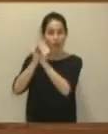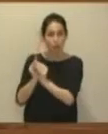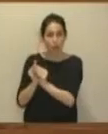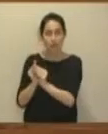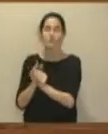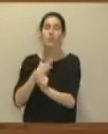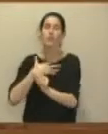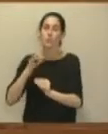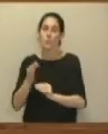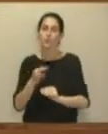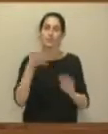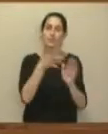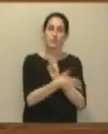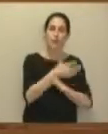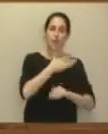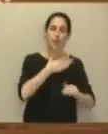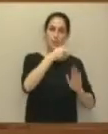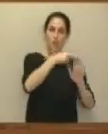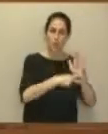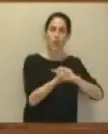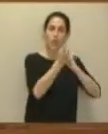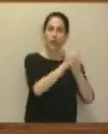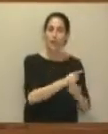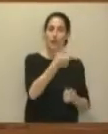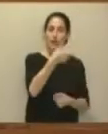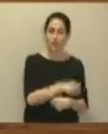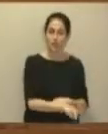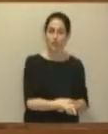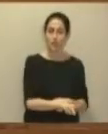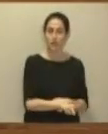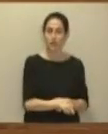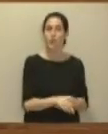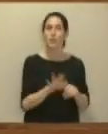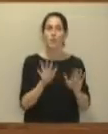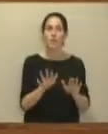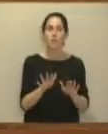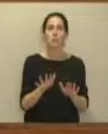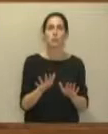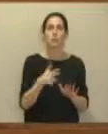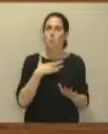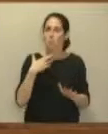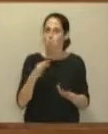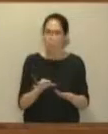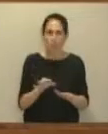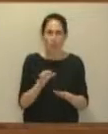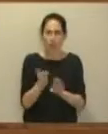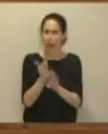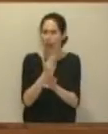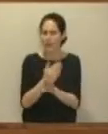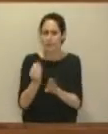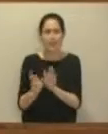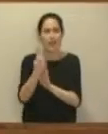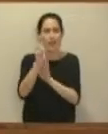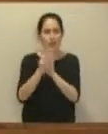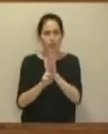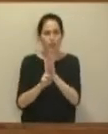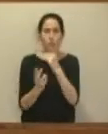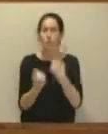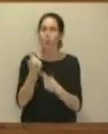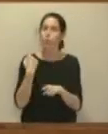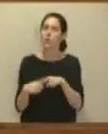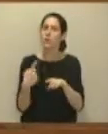provoque que haya que reformar nuestra norma también. Pero lo que no es ningún impedimento para desarrollar reglamentariamente algunos